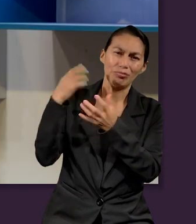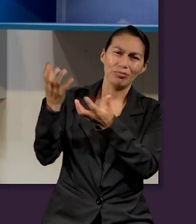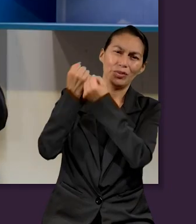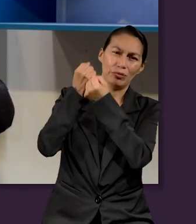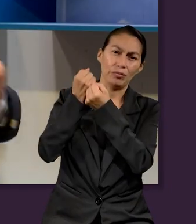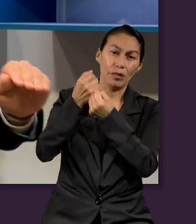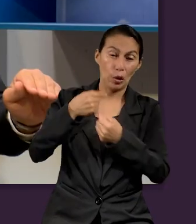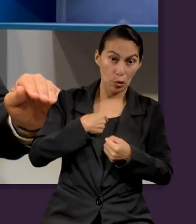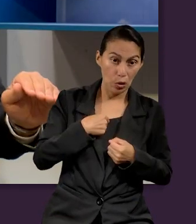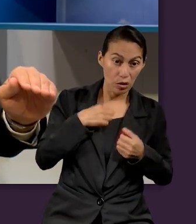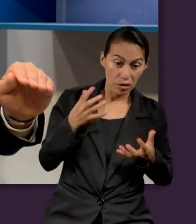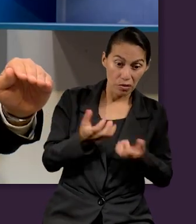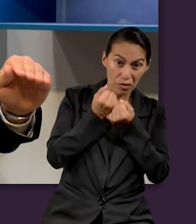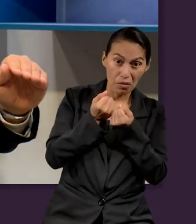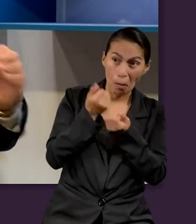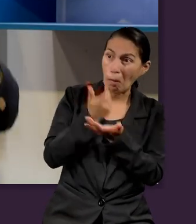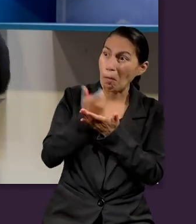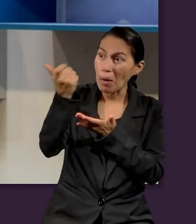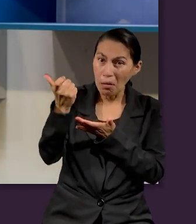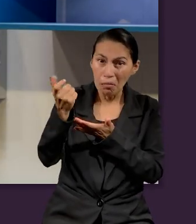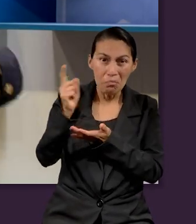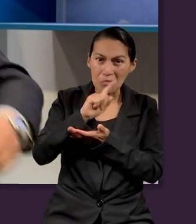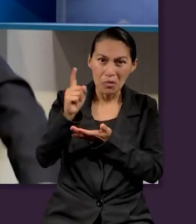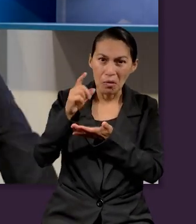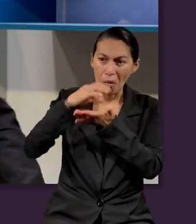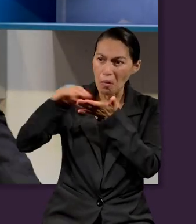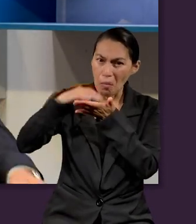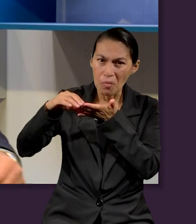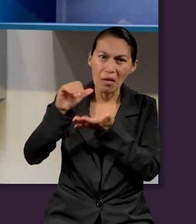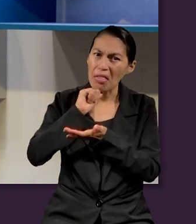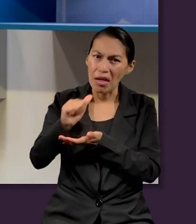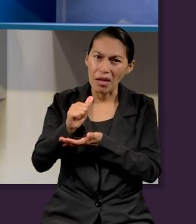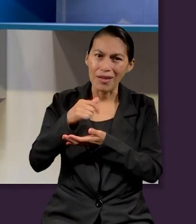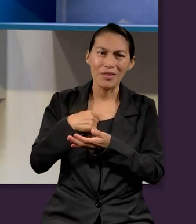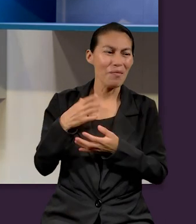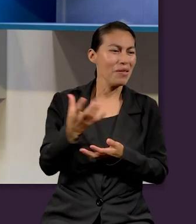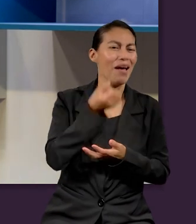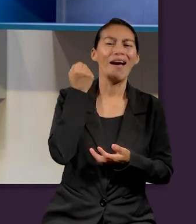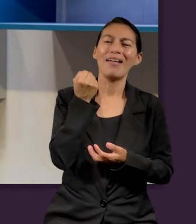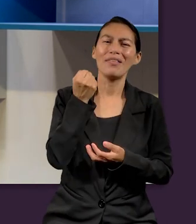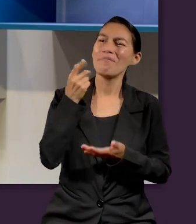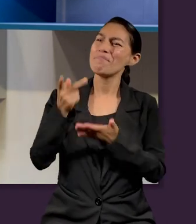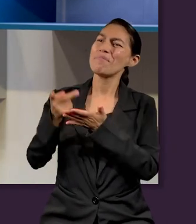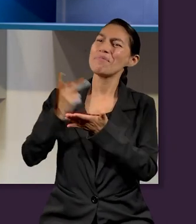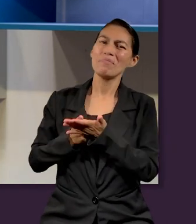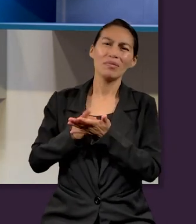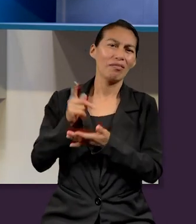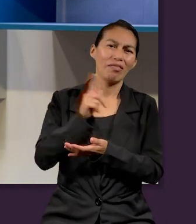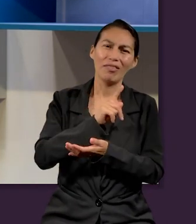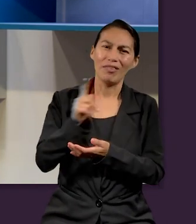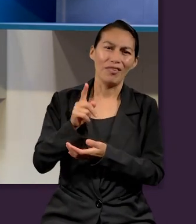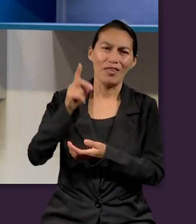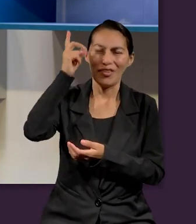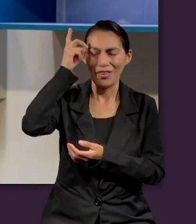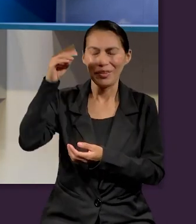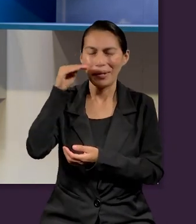¿Me la merezco? No. La acepto como un regalo. Y ahí empieza mi caminar con Cristo. La justificación es cosa de un